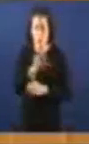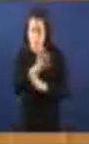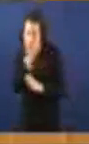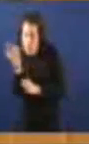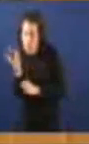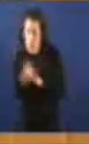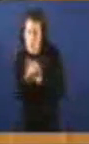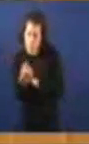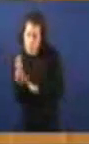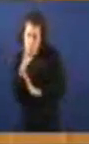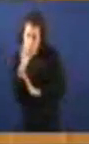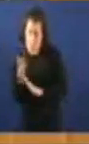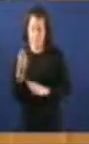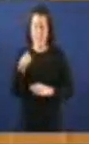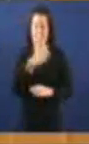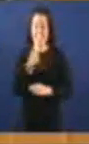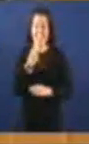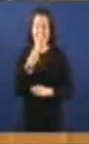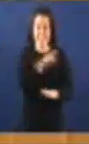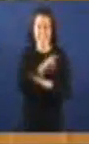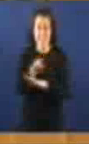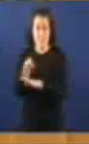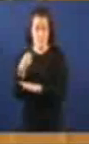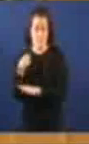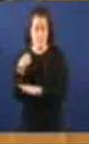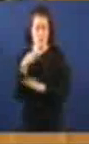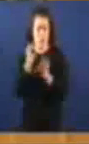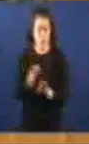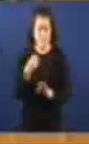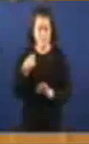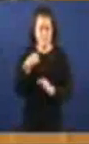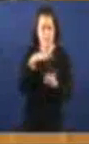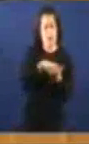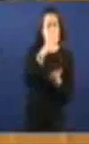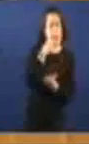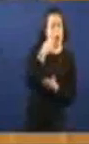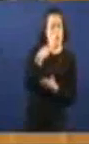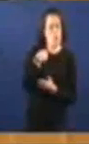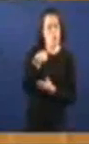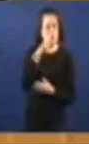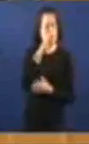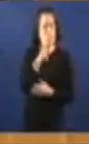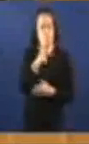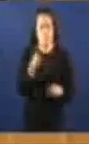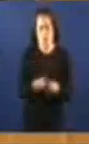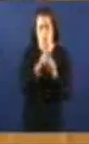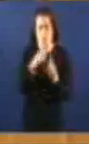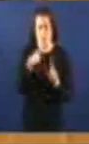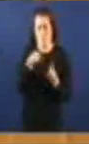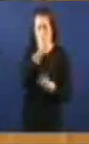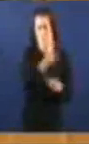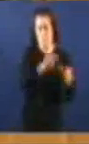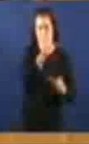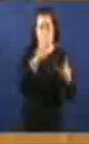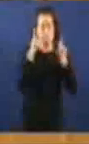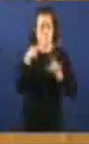etcétera O que significa Que a estafa Cometeron é doblemente grave Eu dun banco Espero calcarcosa Sobre todo Se o presiden Personaxes delincuentes Como